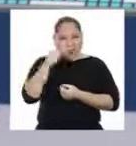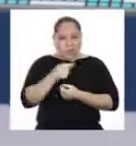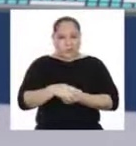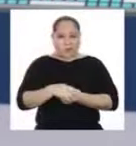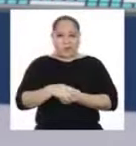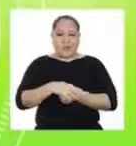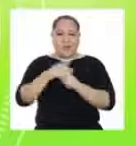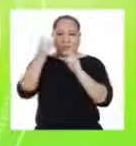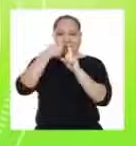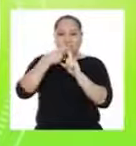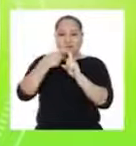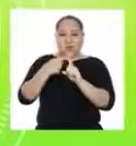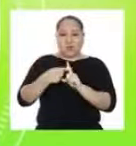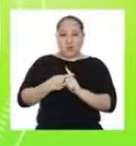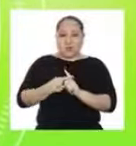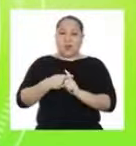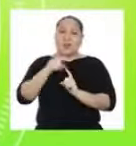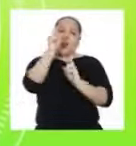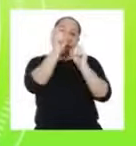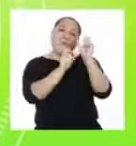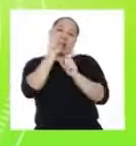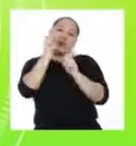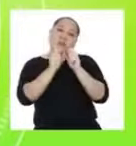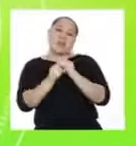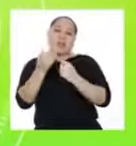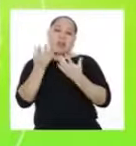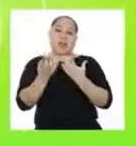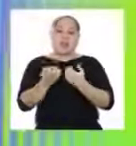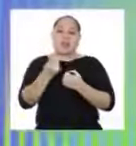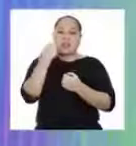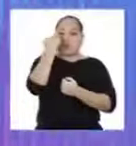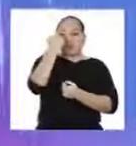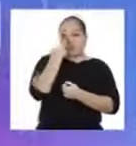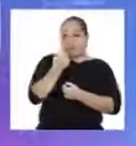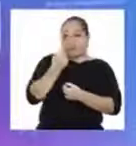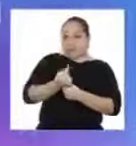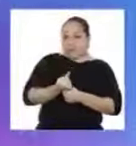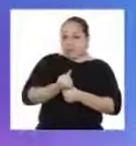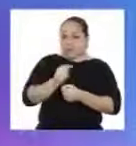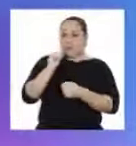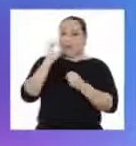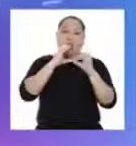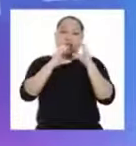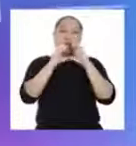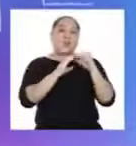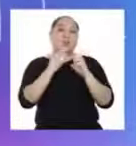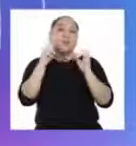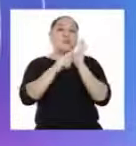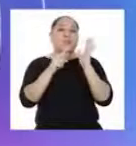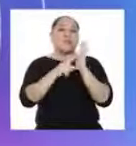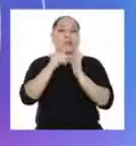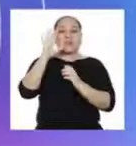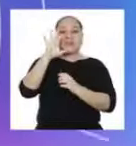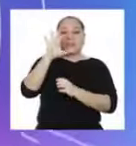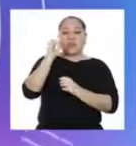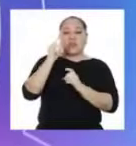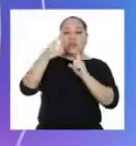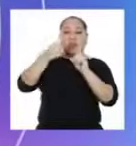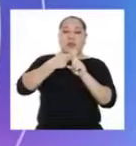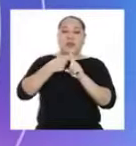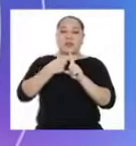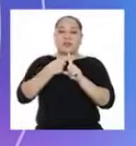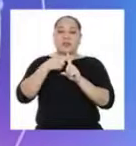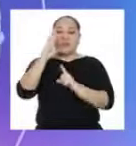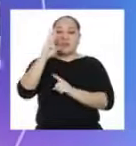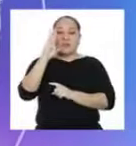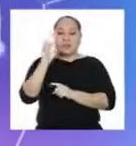saberlo? Sumando la cantidad de personas que prefieren cada medio de comunicación, es decir, cincuenta